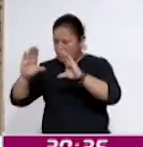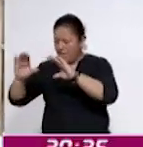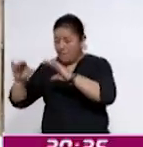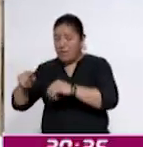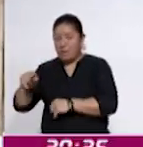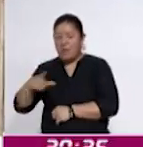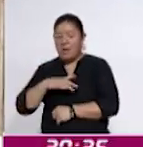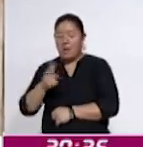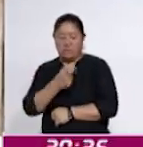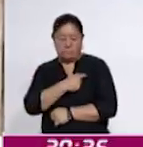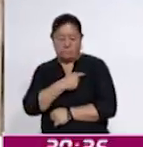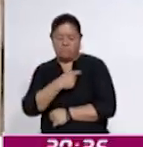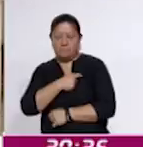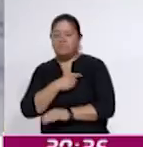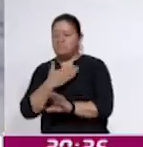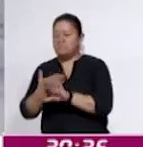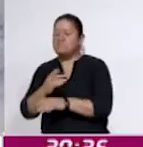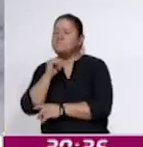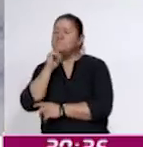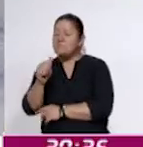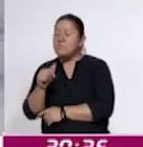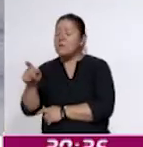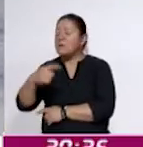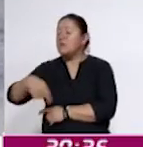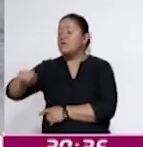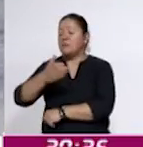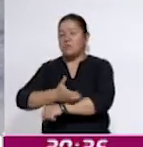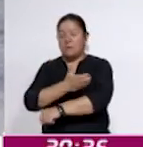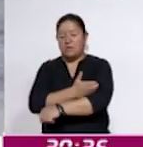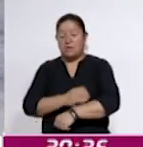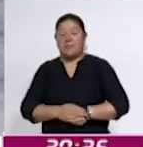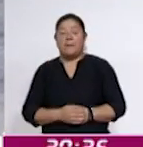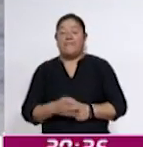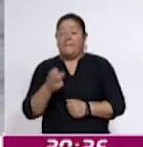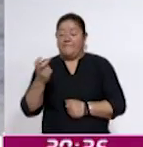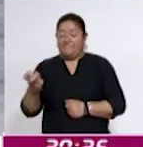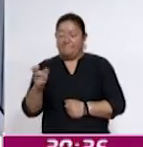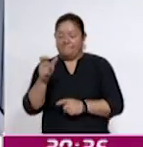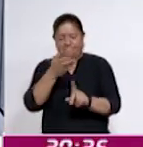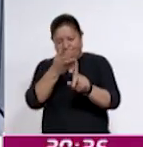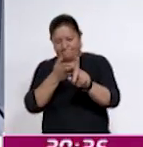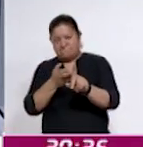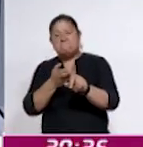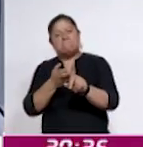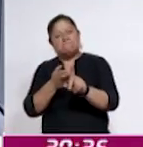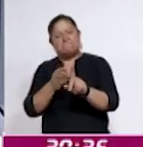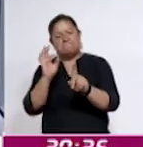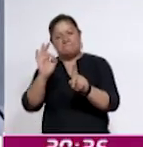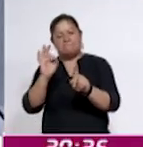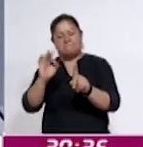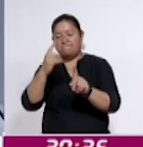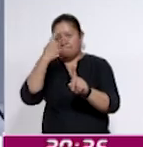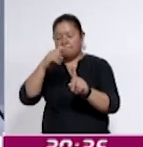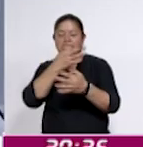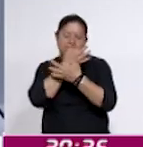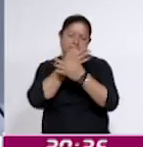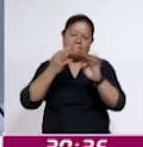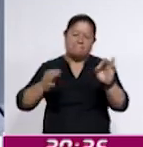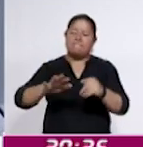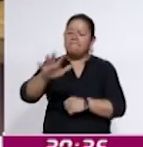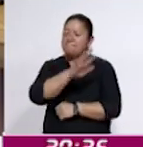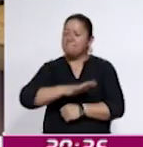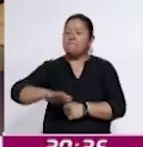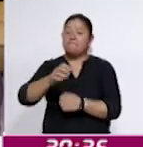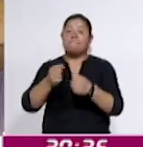promover la no violencia entre sus compañeros. Esta figura ha demostrado ser eficaz para fomentar un ambiente escolar